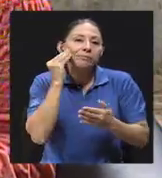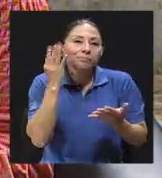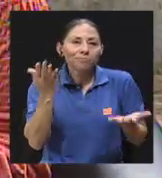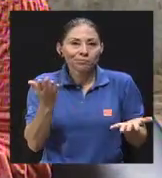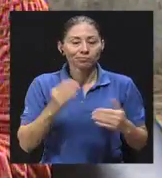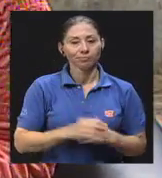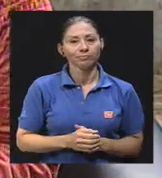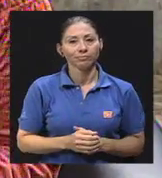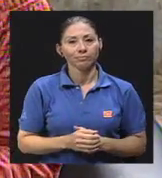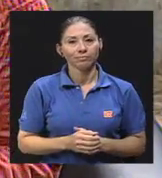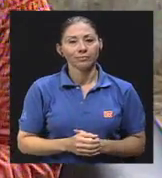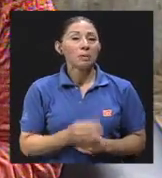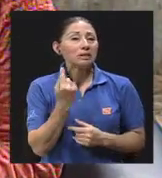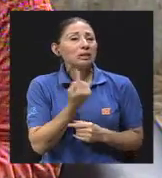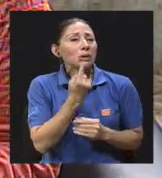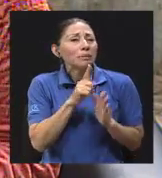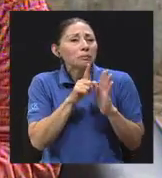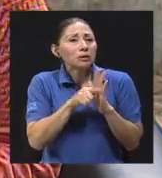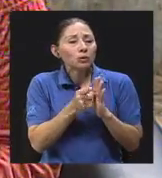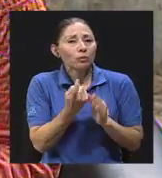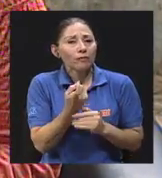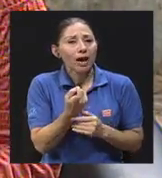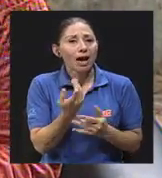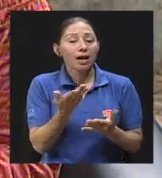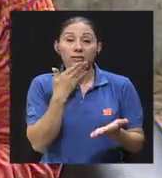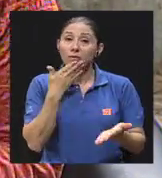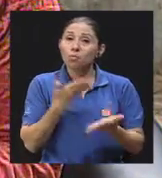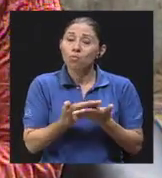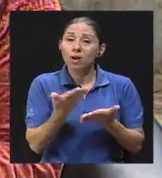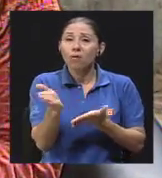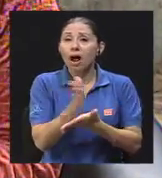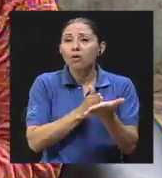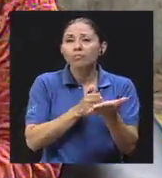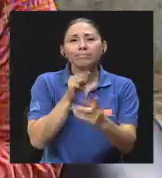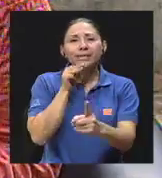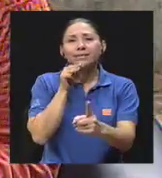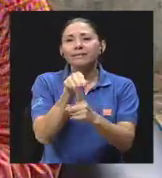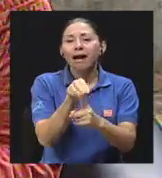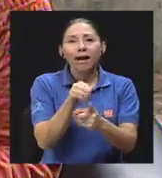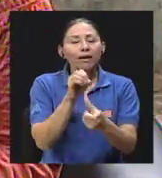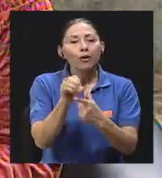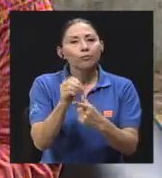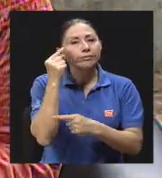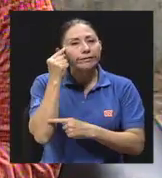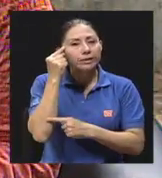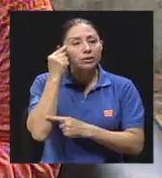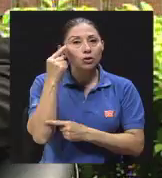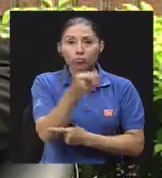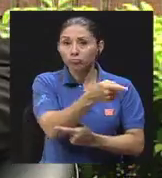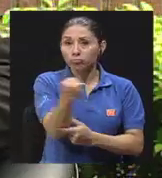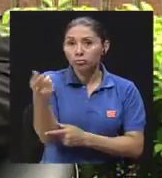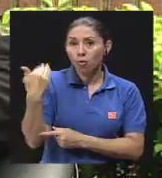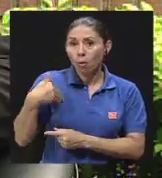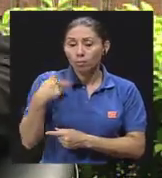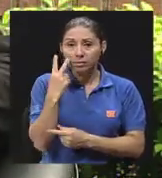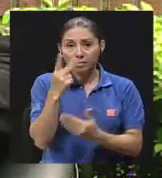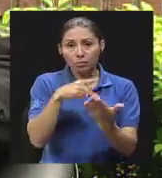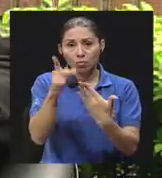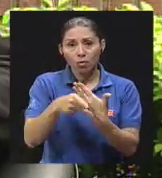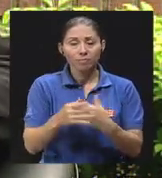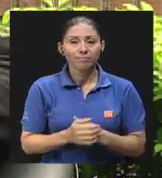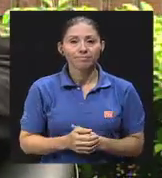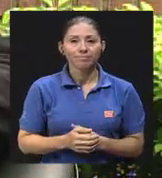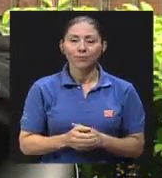nos queda solo un minutito de conversación y sería oportuno una reflexión o un mensaje de mi final para estos hombres que nos están viendo en este momento. La